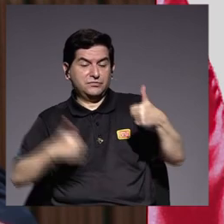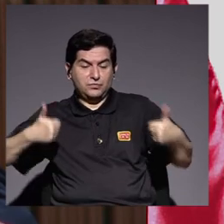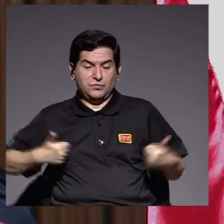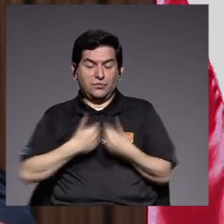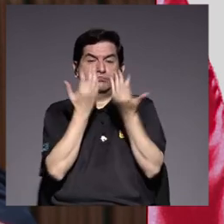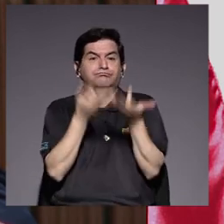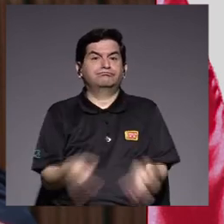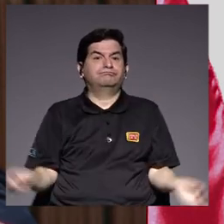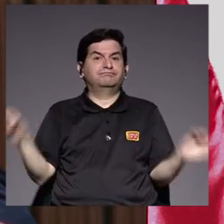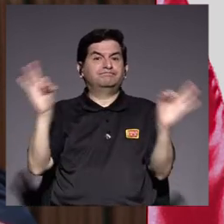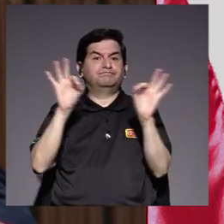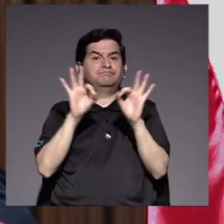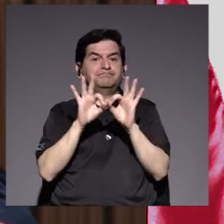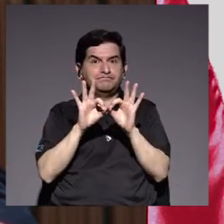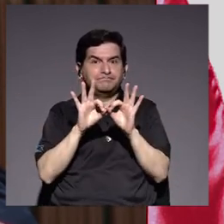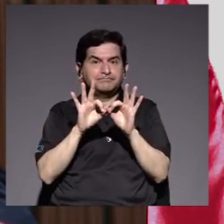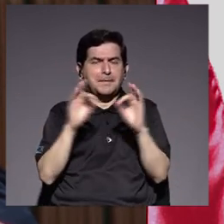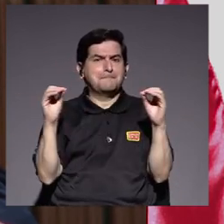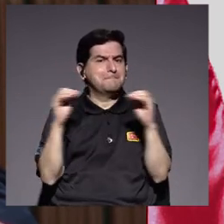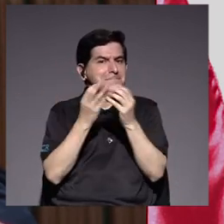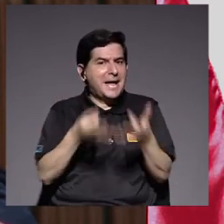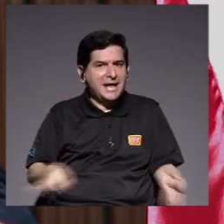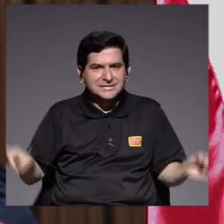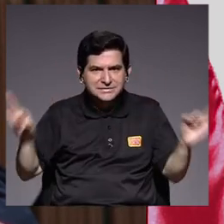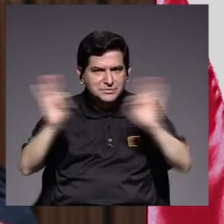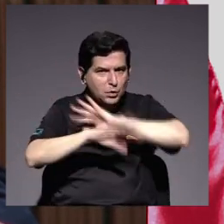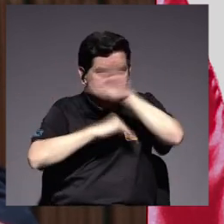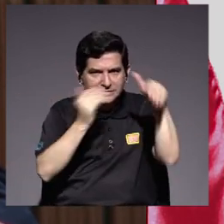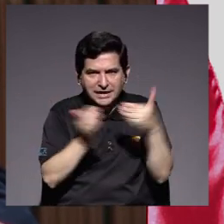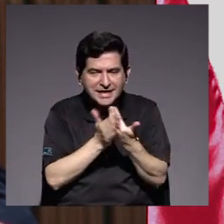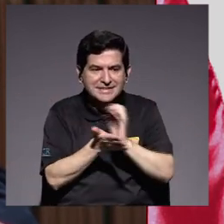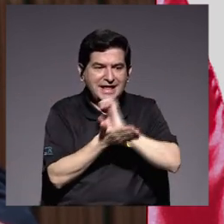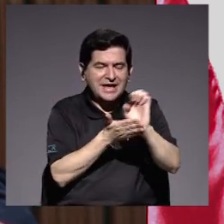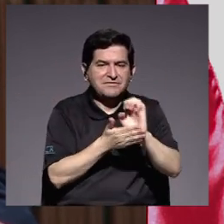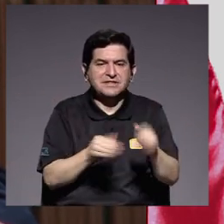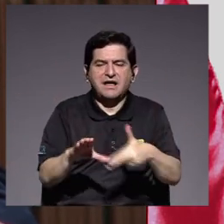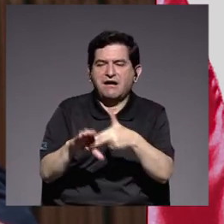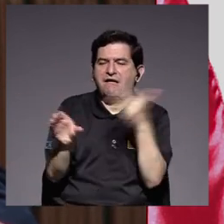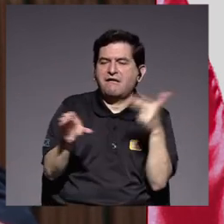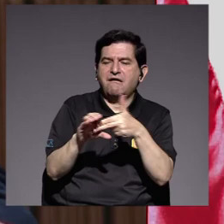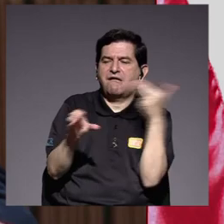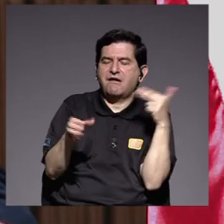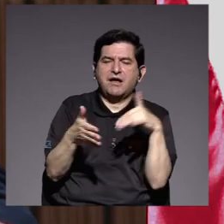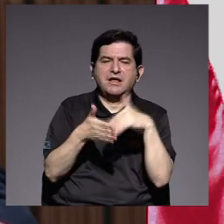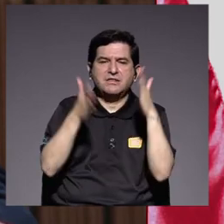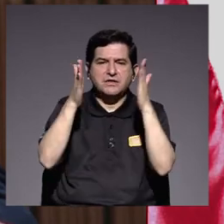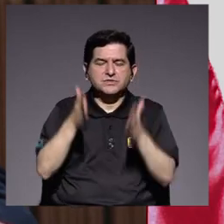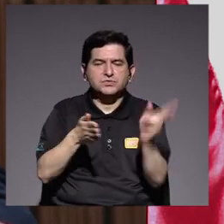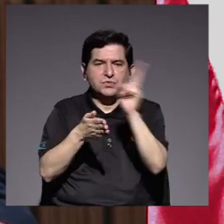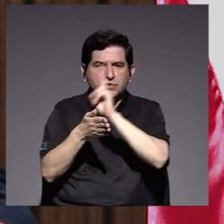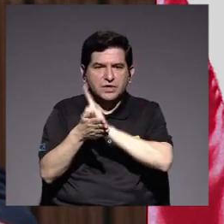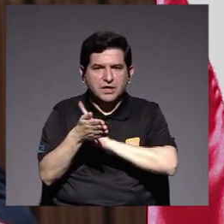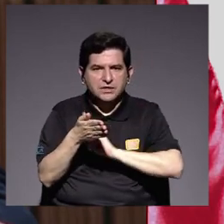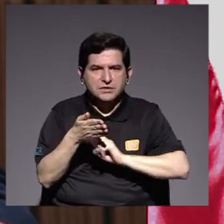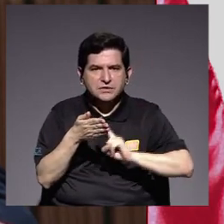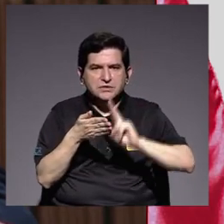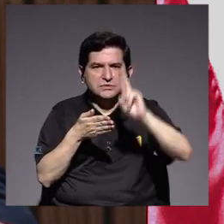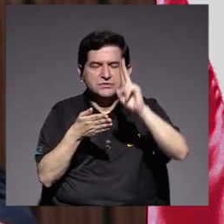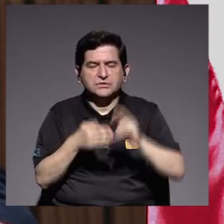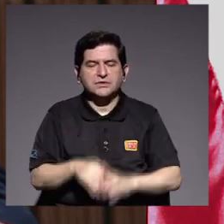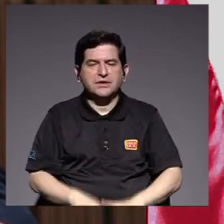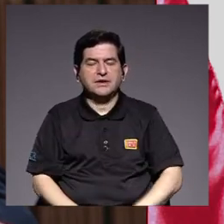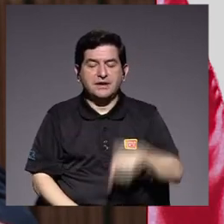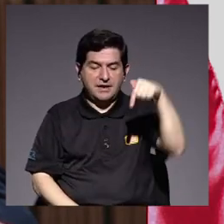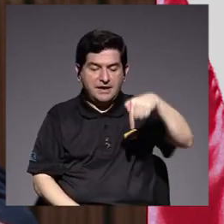importante el más importante evitar el abandono de los estudios superiores de nuestra en